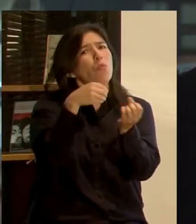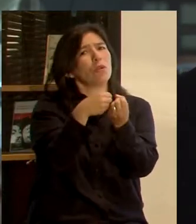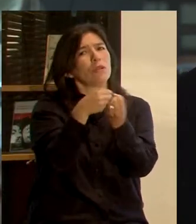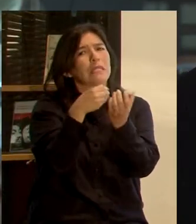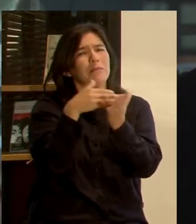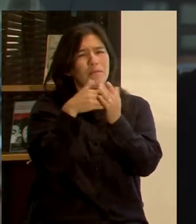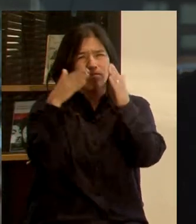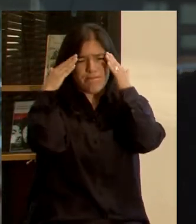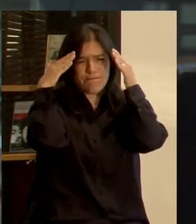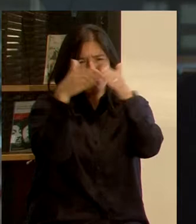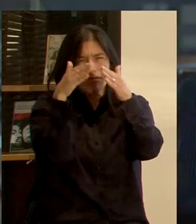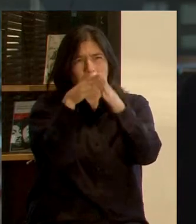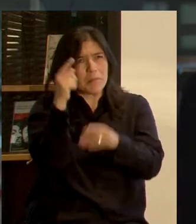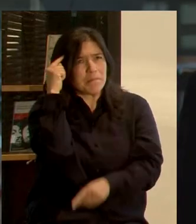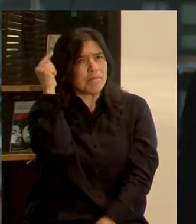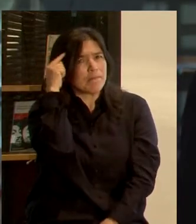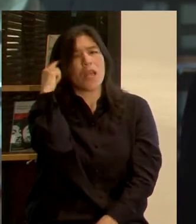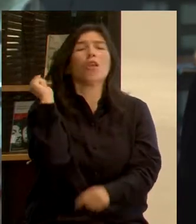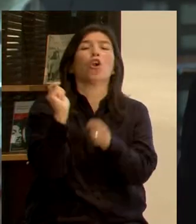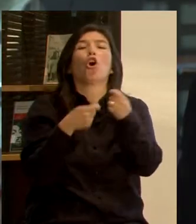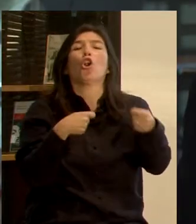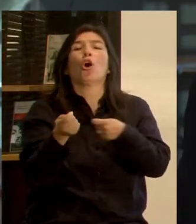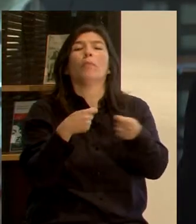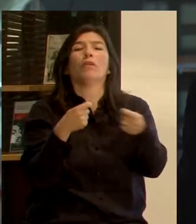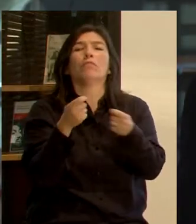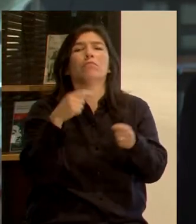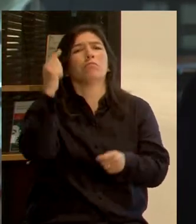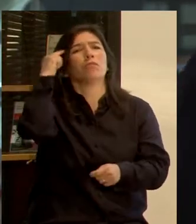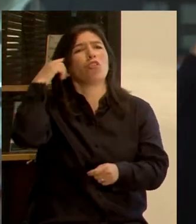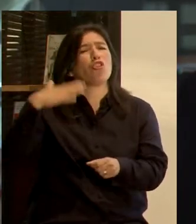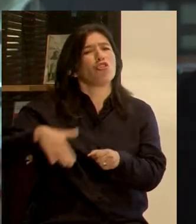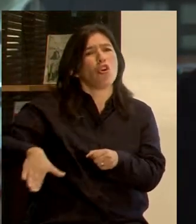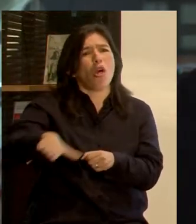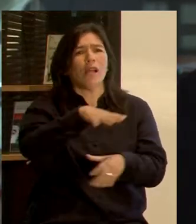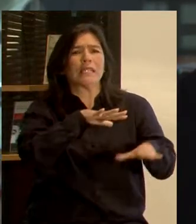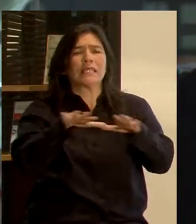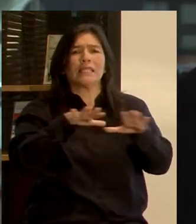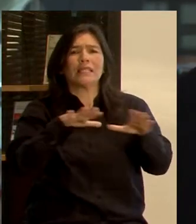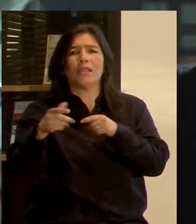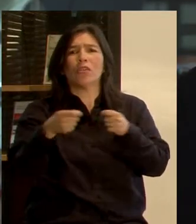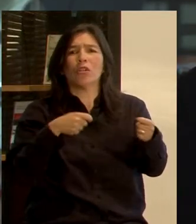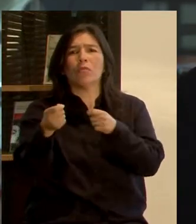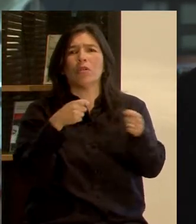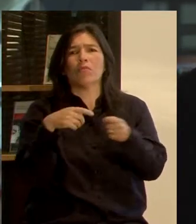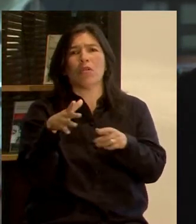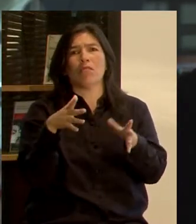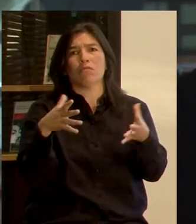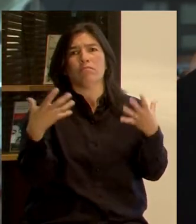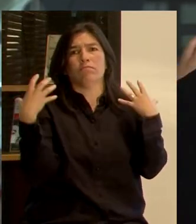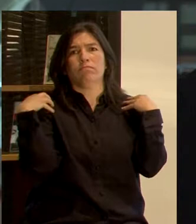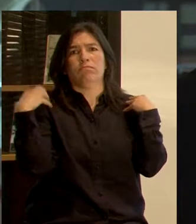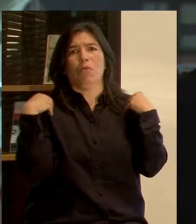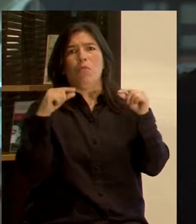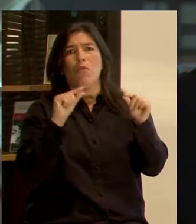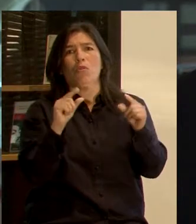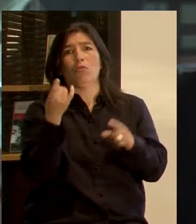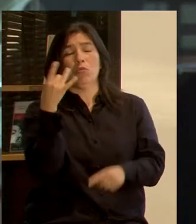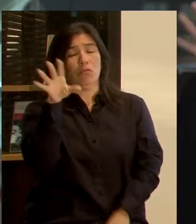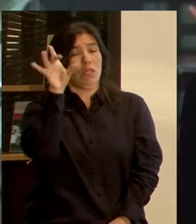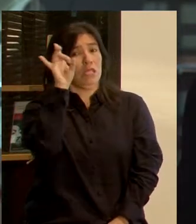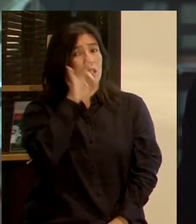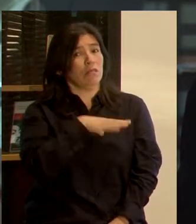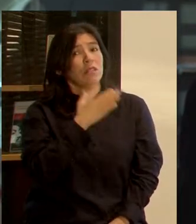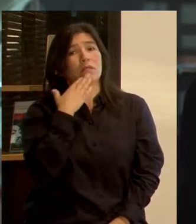concentrado en lo económico. Prácticamente todas las actividades económicas están en muy pocas manos. Y no solo manos chilenas,